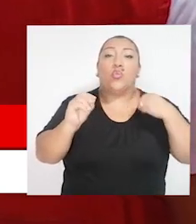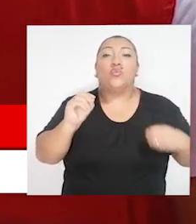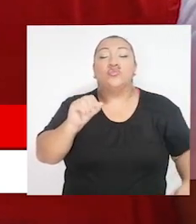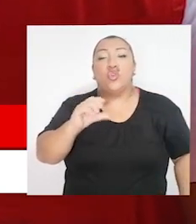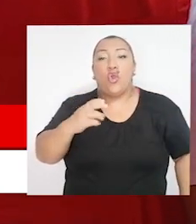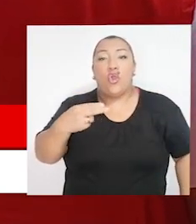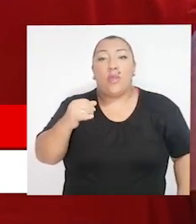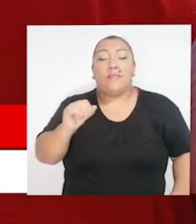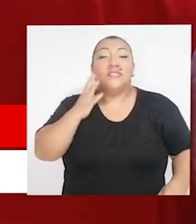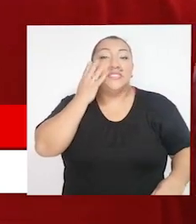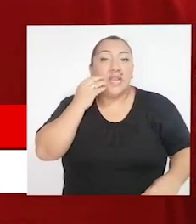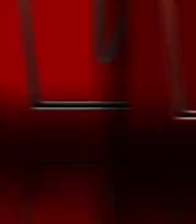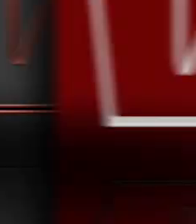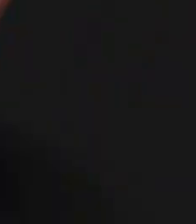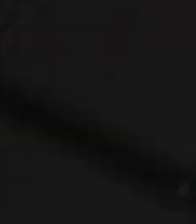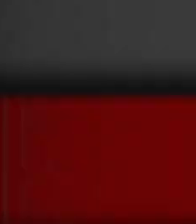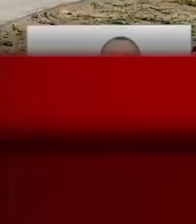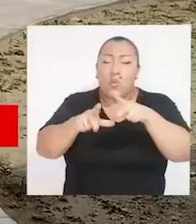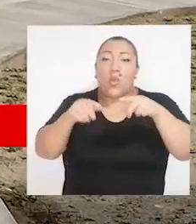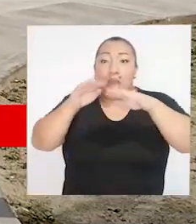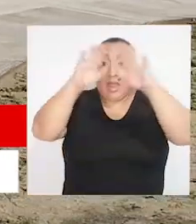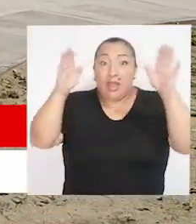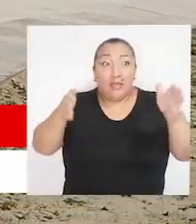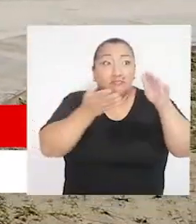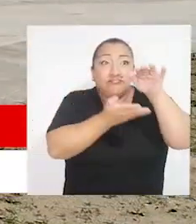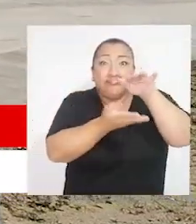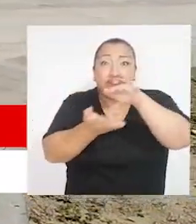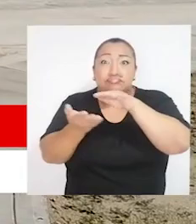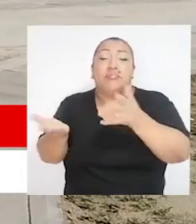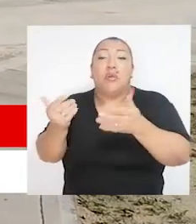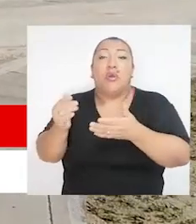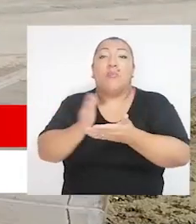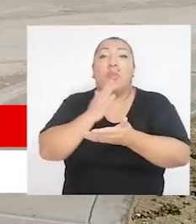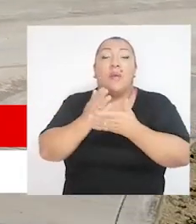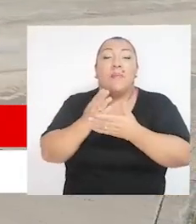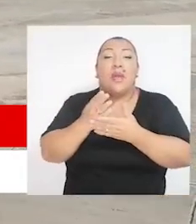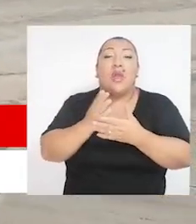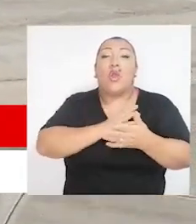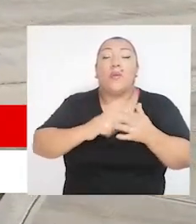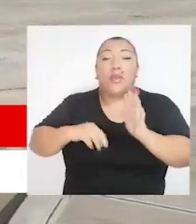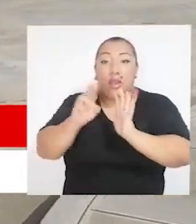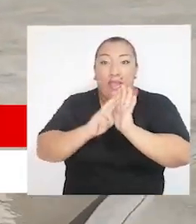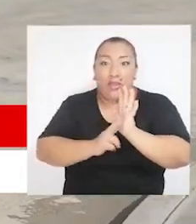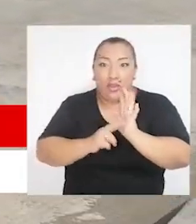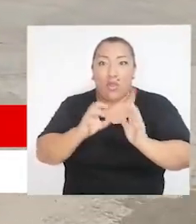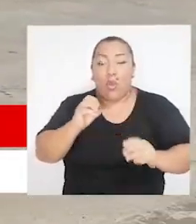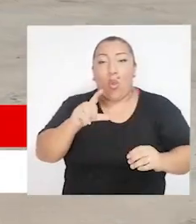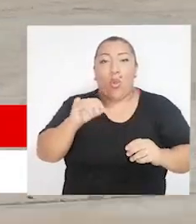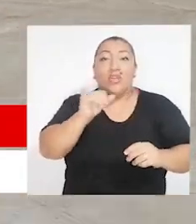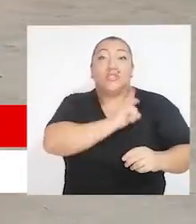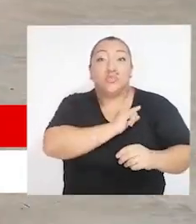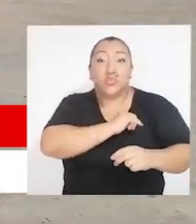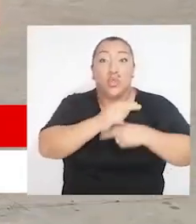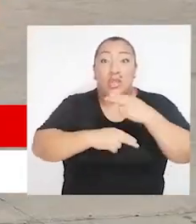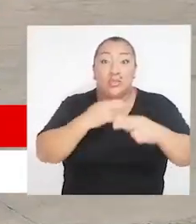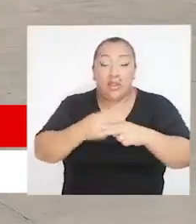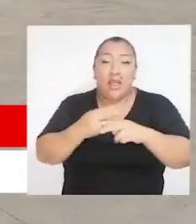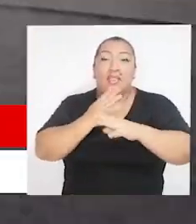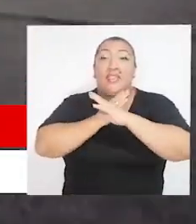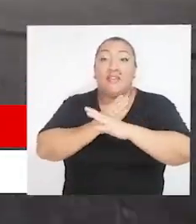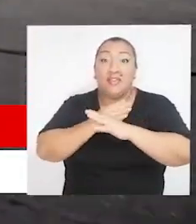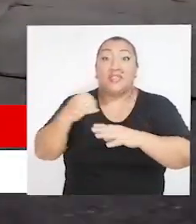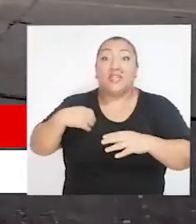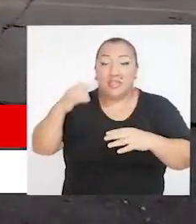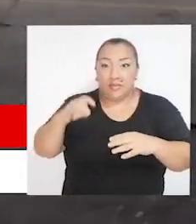Oyotún, Chongoyape y Chiclayo. Visitamos los almacenes del Centro de Operaciones de Emergencia Regional, COER, y del Instituto